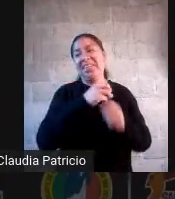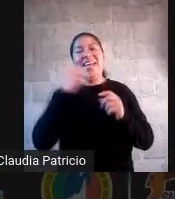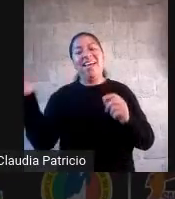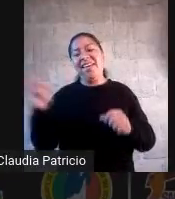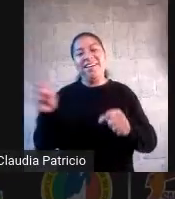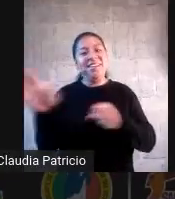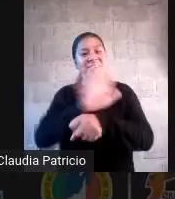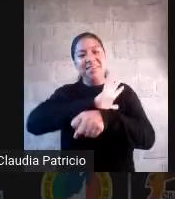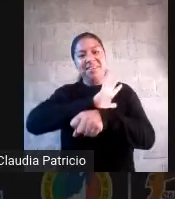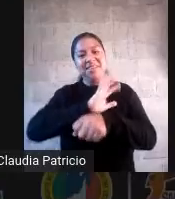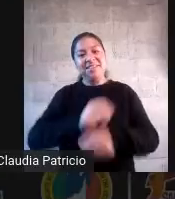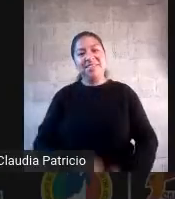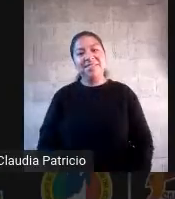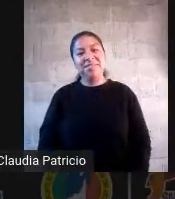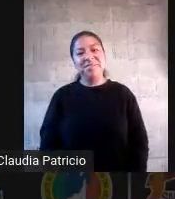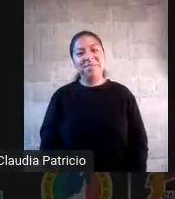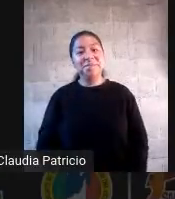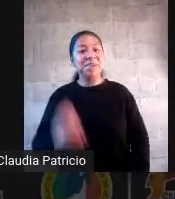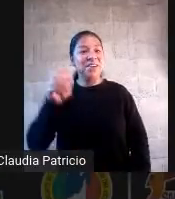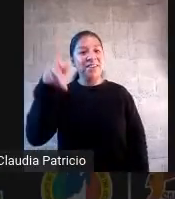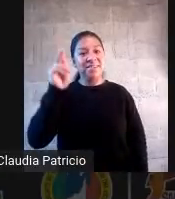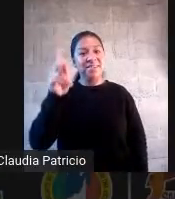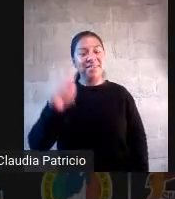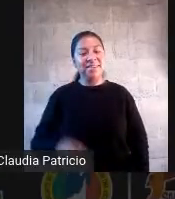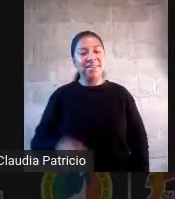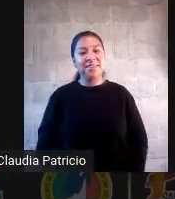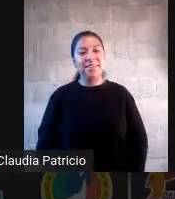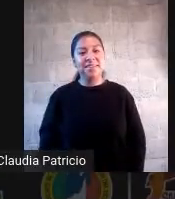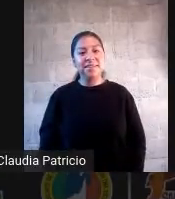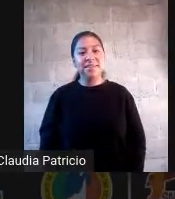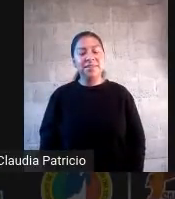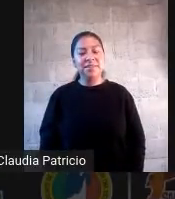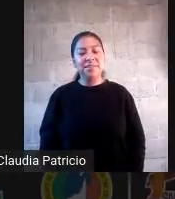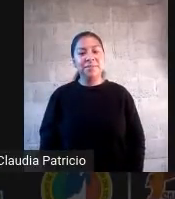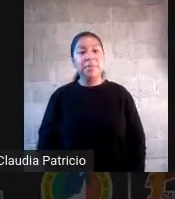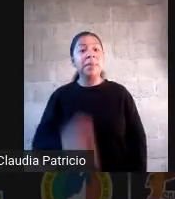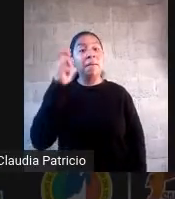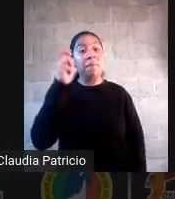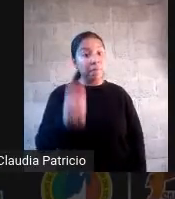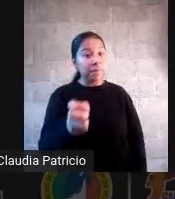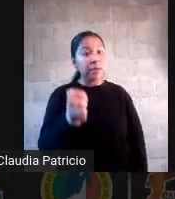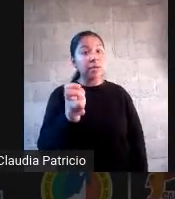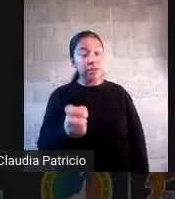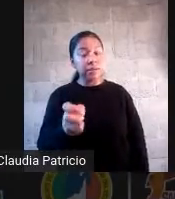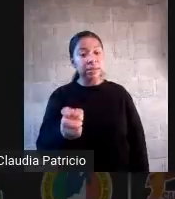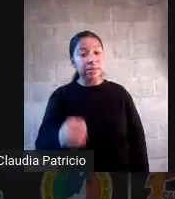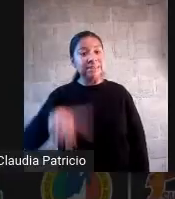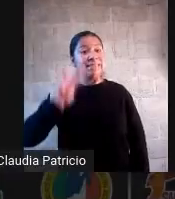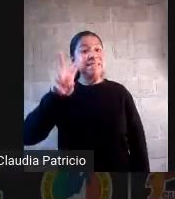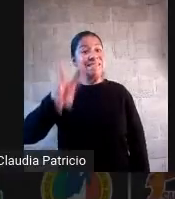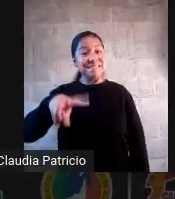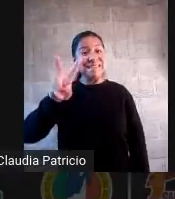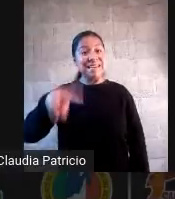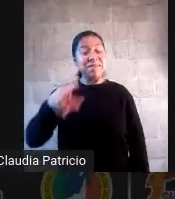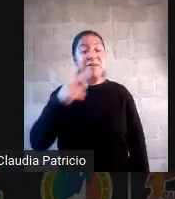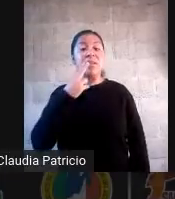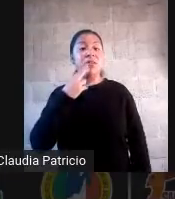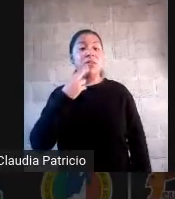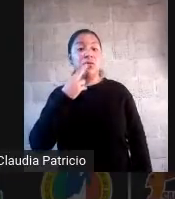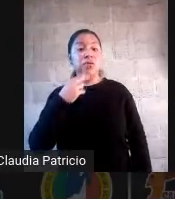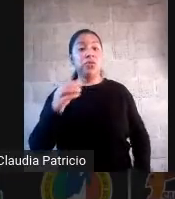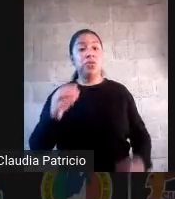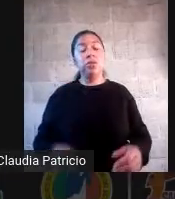y entonces, en ese sentido, por eso es tan difícil, realmente, darle un uso formativo